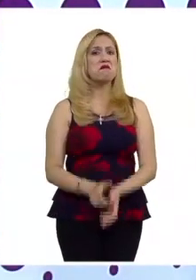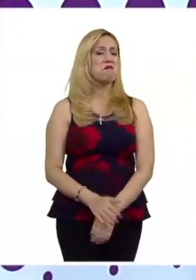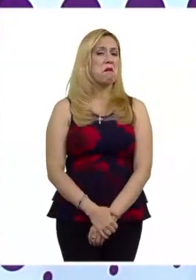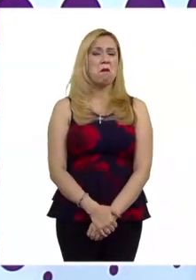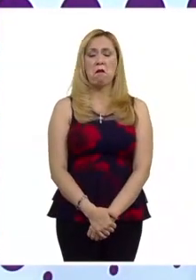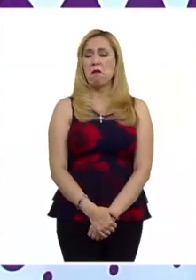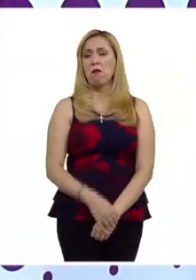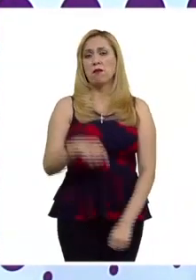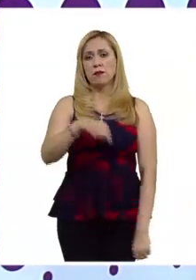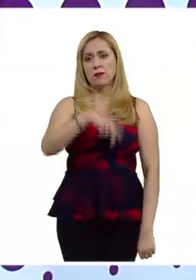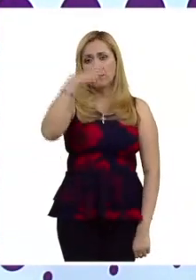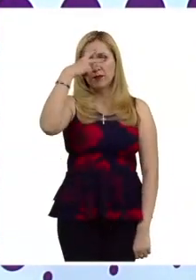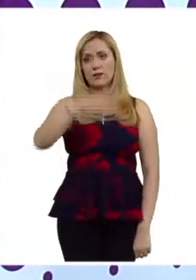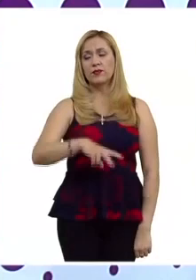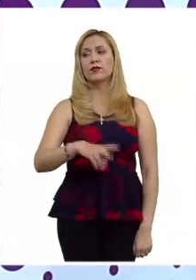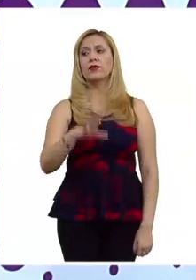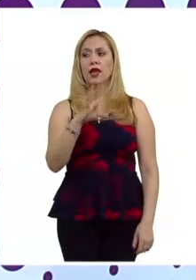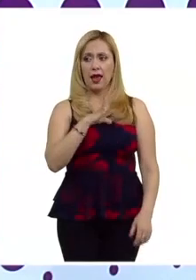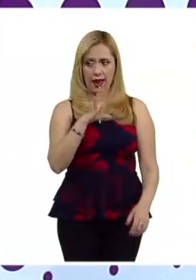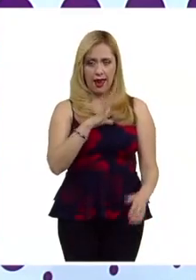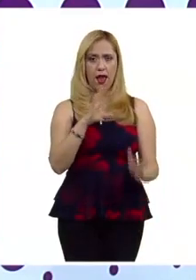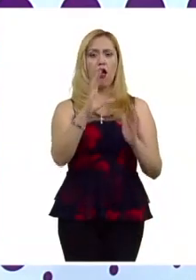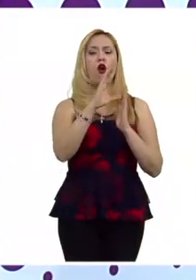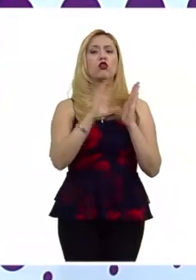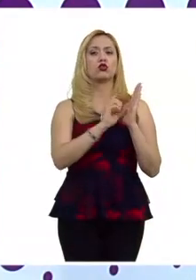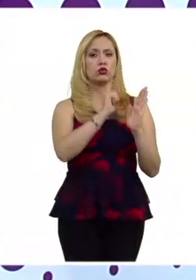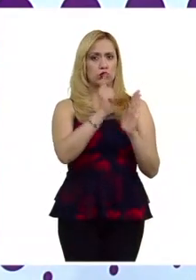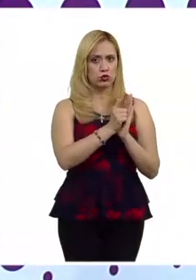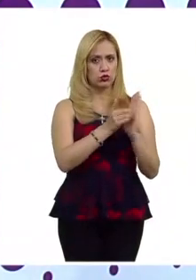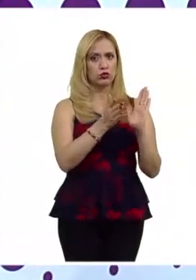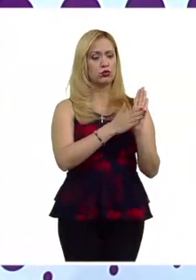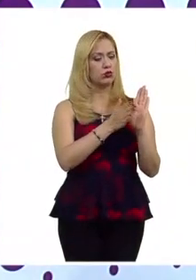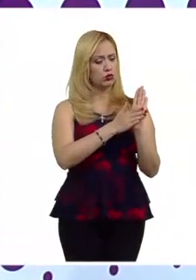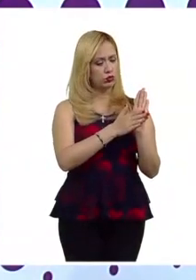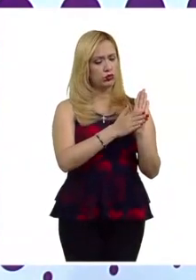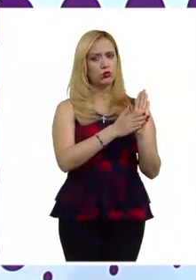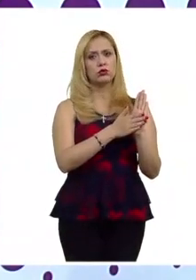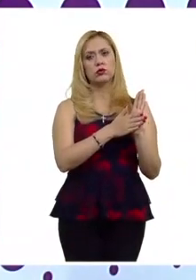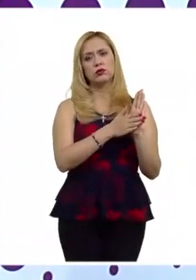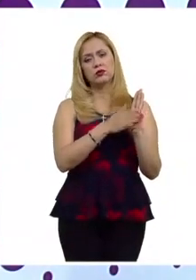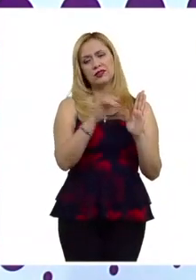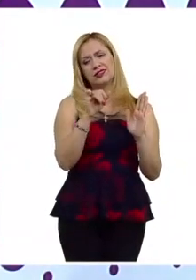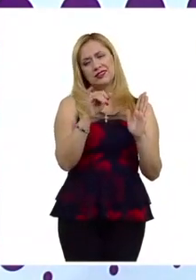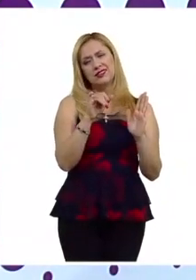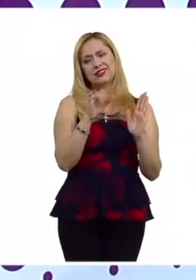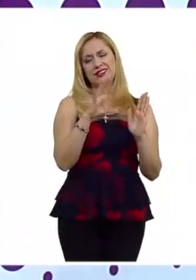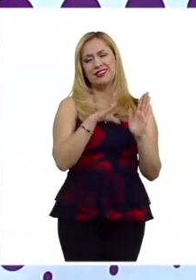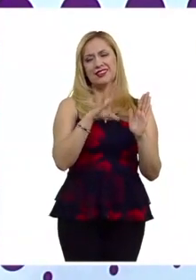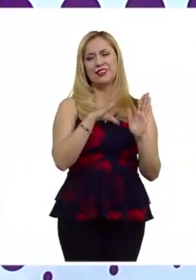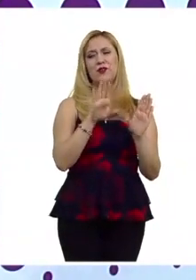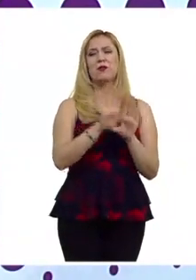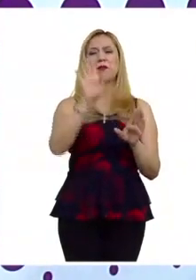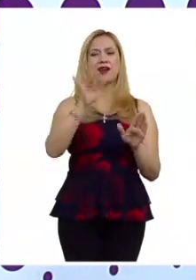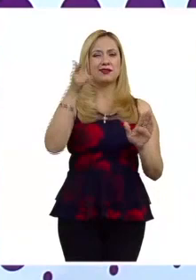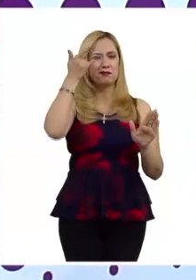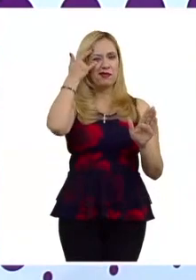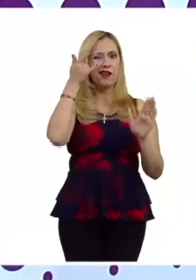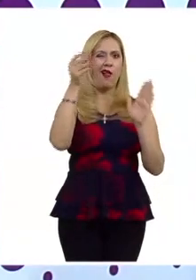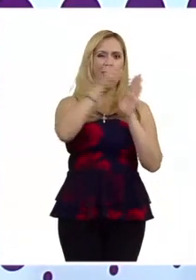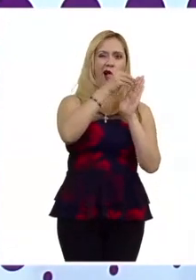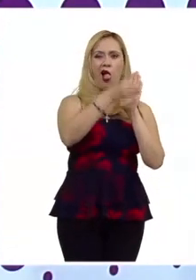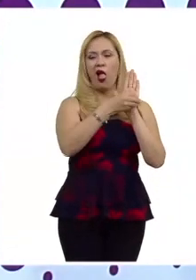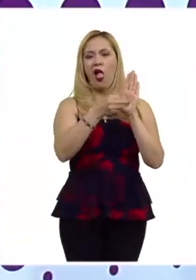sabemos en México tenemos una constitución puede ser muy criticable en muchos aspectos por los parches que tiene leyes